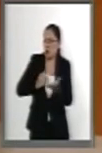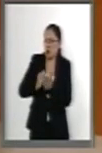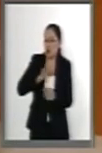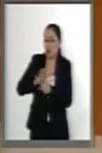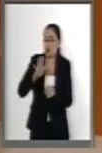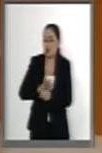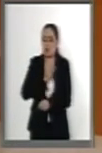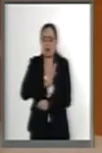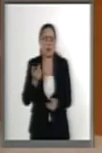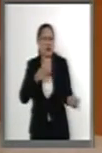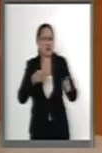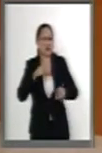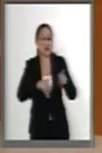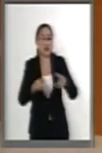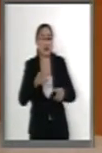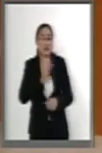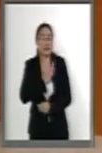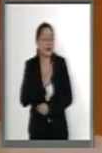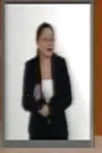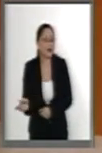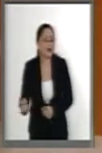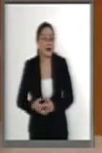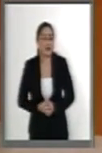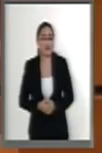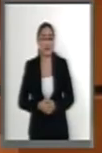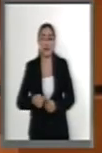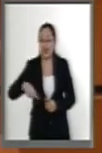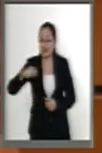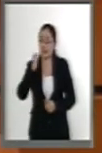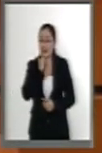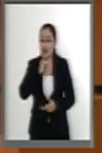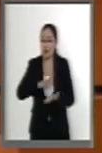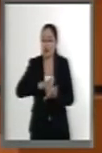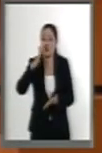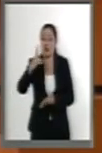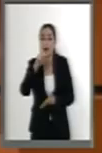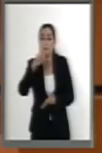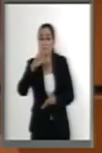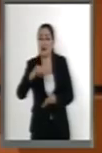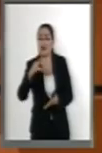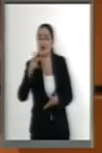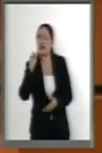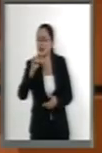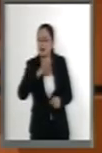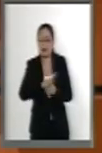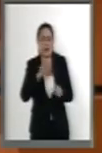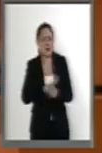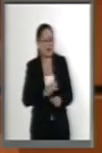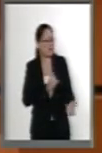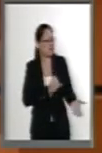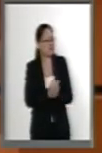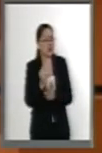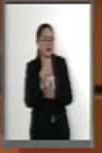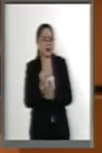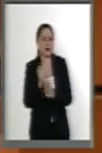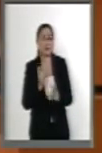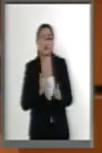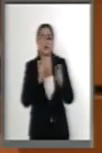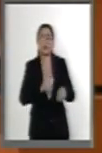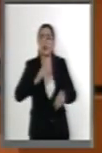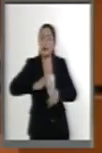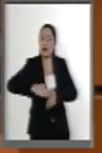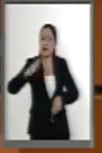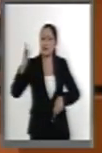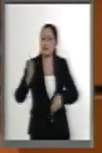mayoría aquí, entonces está colocando al país en una situación de más y más